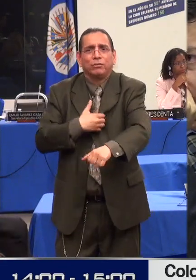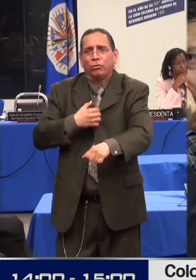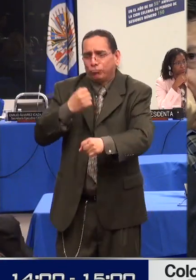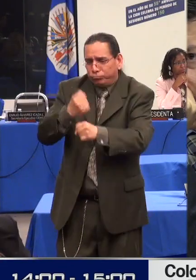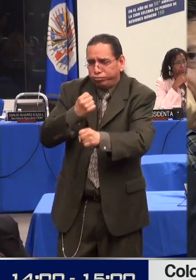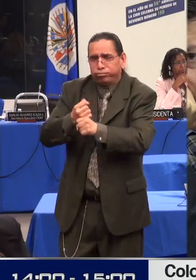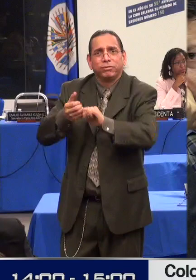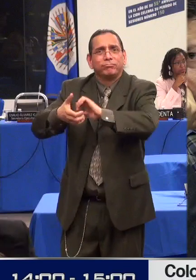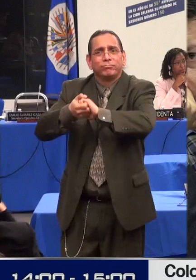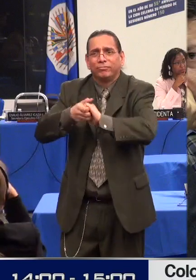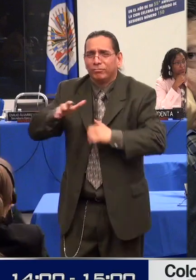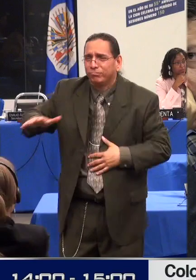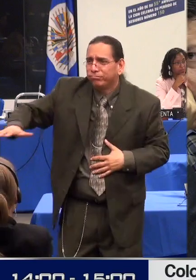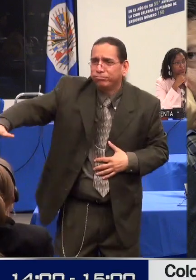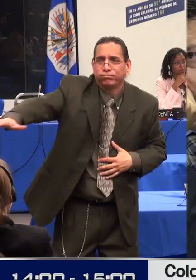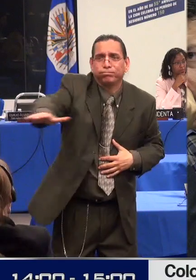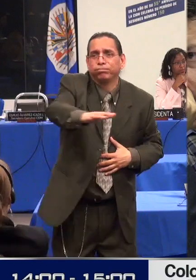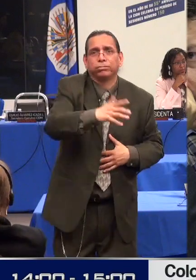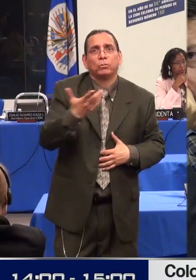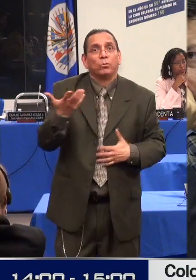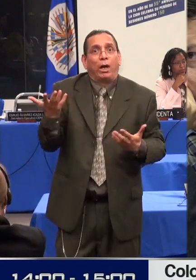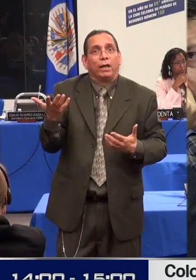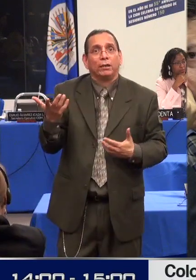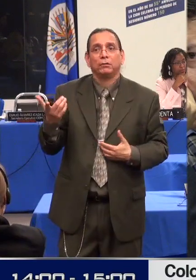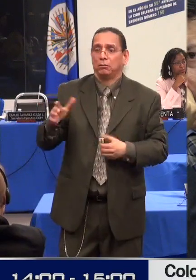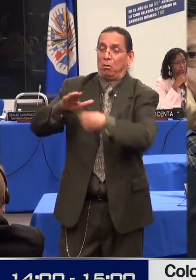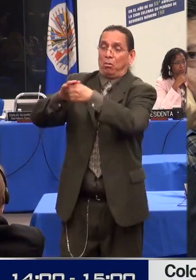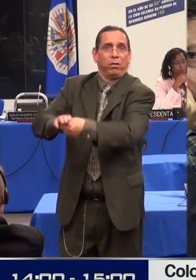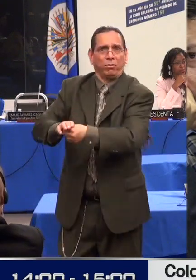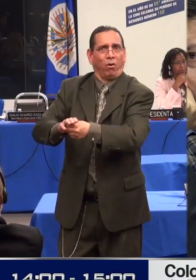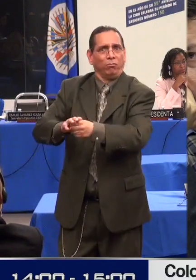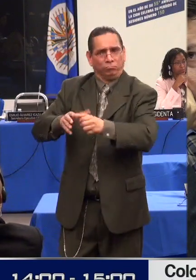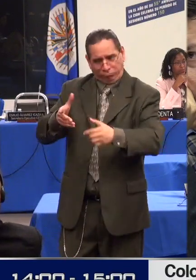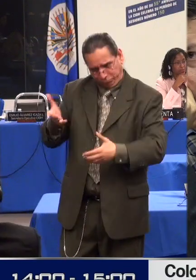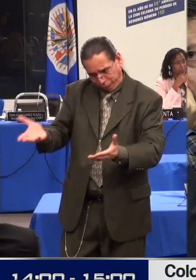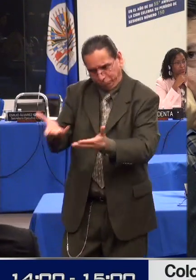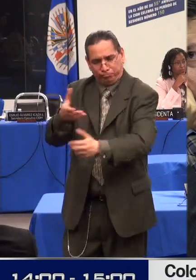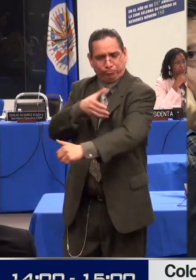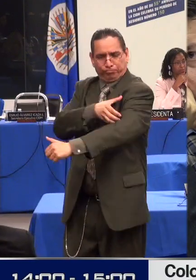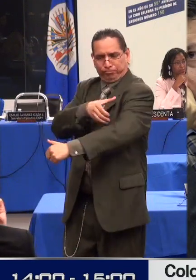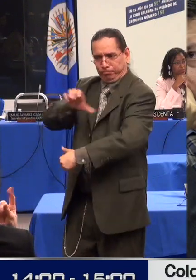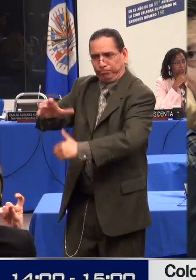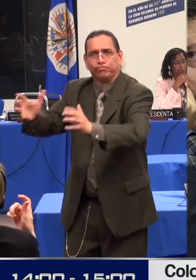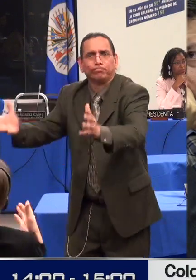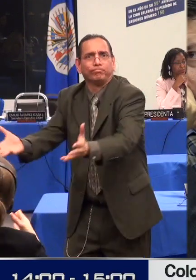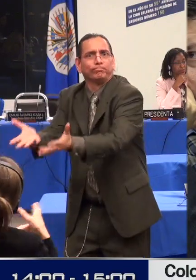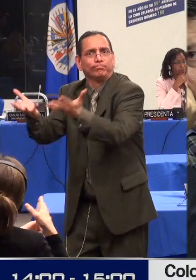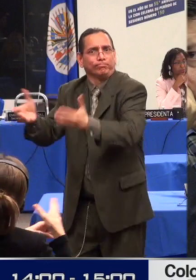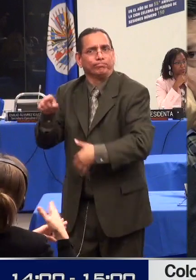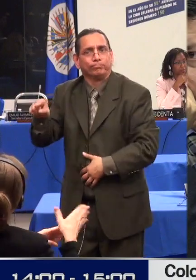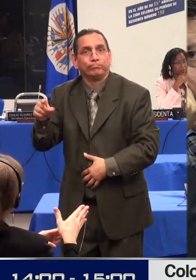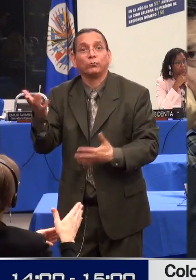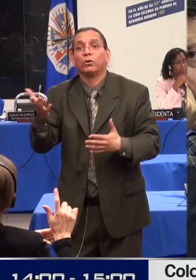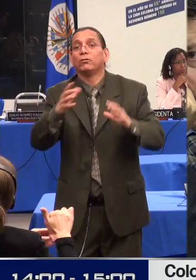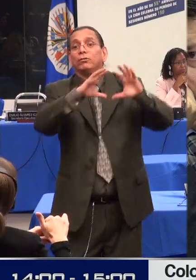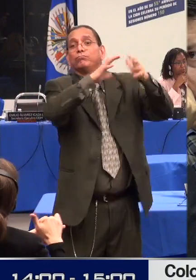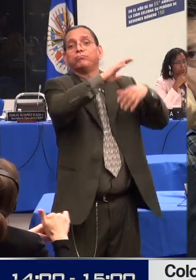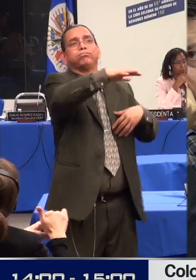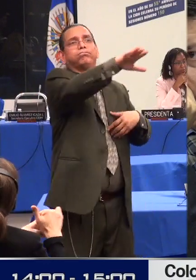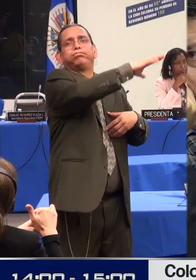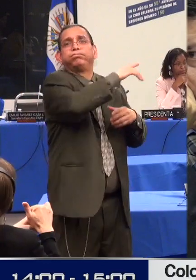realizar los procesos de formación a profesionales en diferentes disciplinas para la garantía de los derechos y la inclusión social.